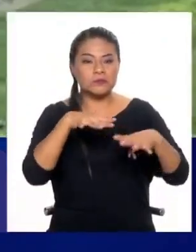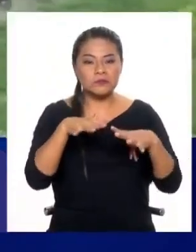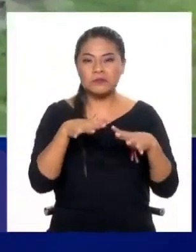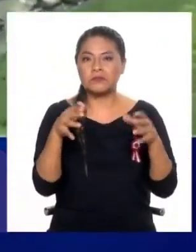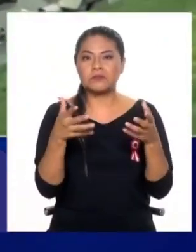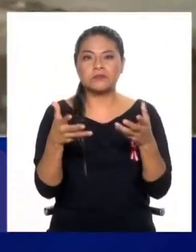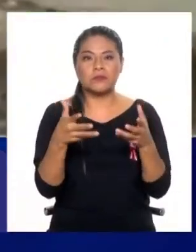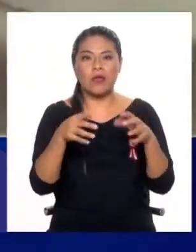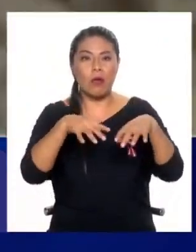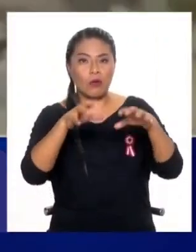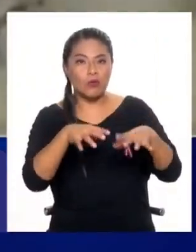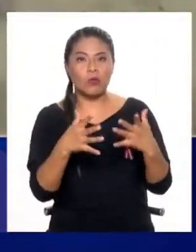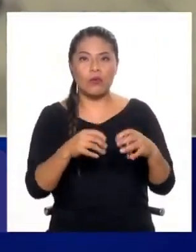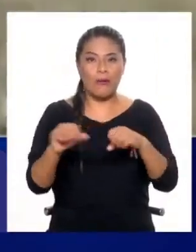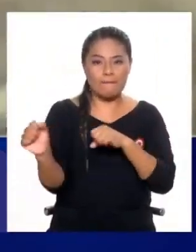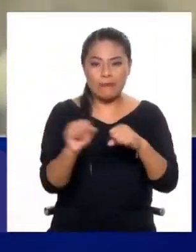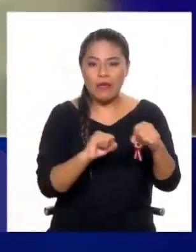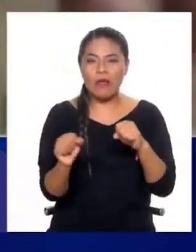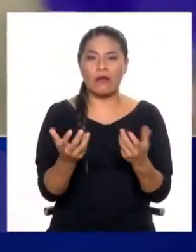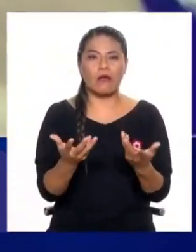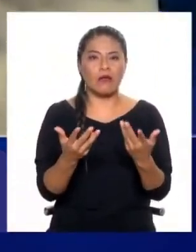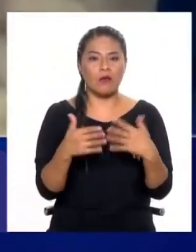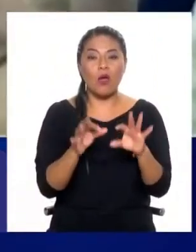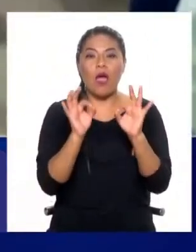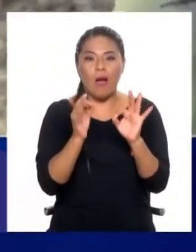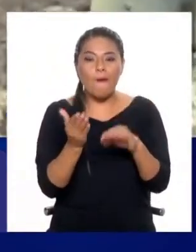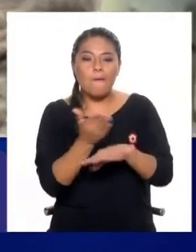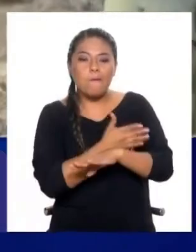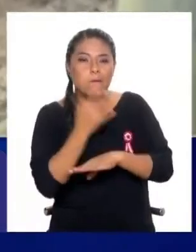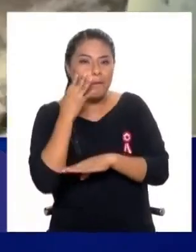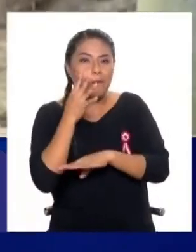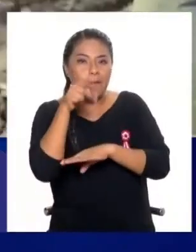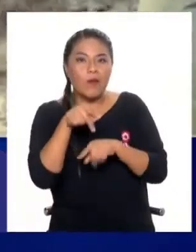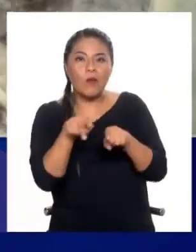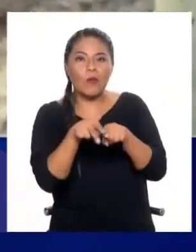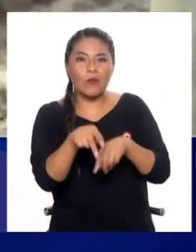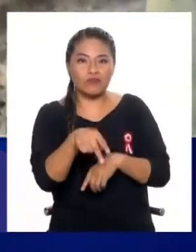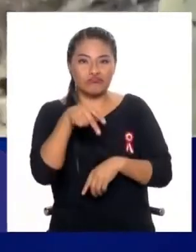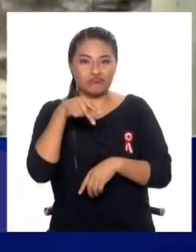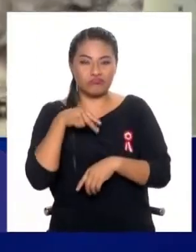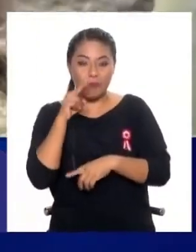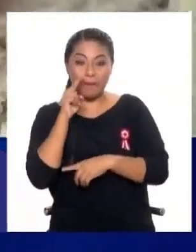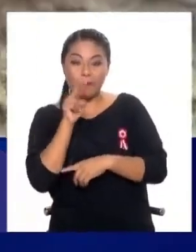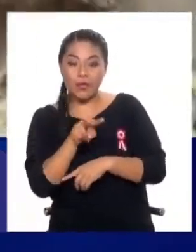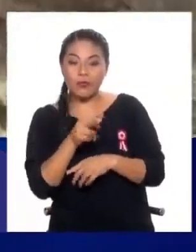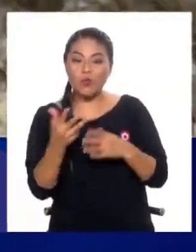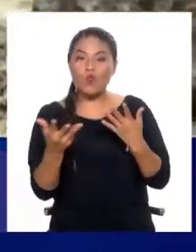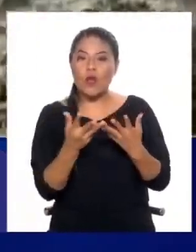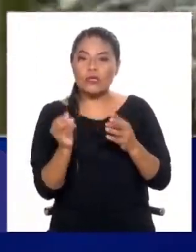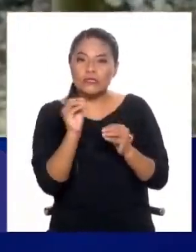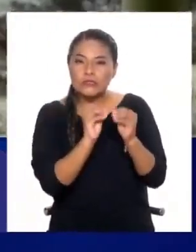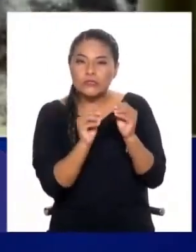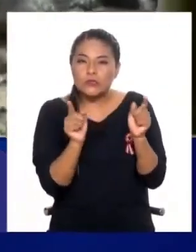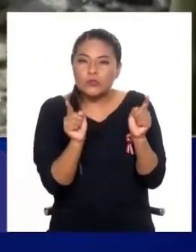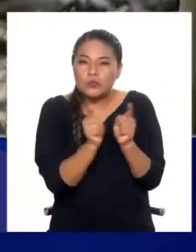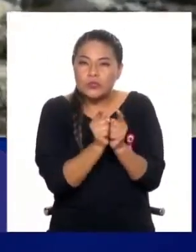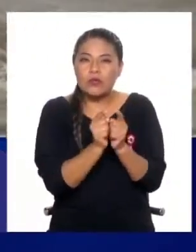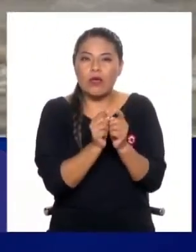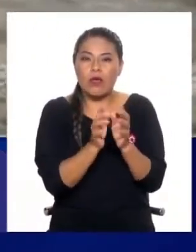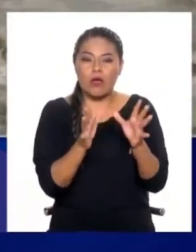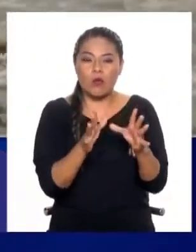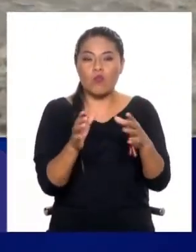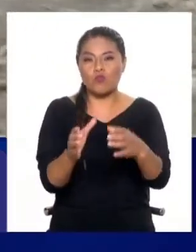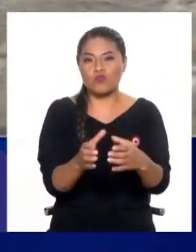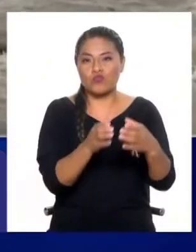las actividades que debemos realizar para mitigar el efecto. Definitivamente hay que mitigarlo y lo primero que tenemos que hacer es proteger la vida